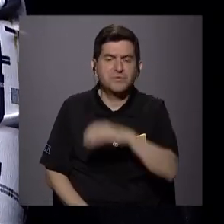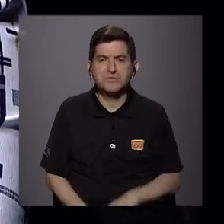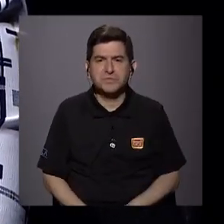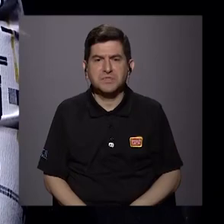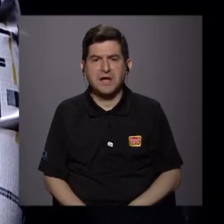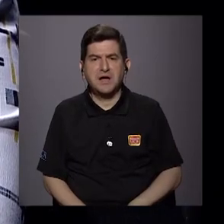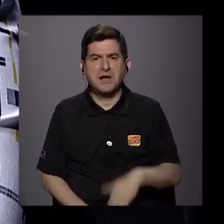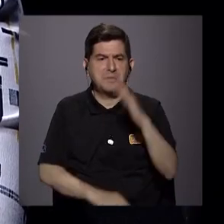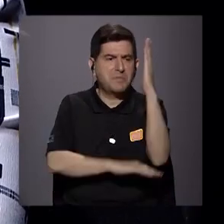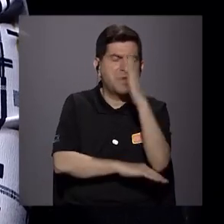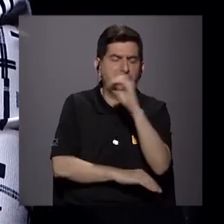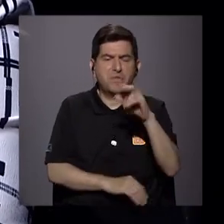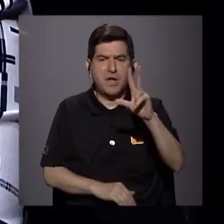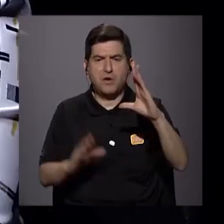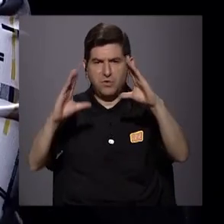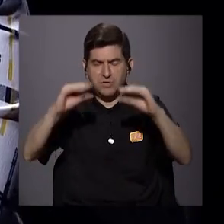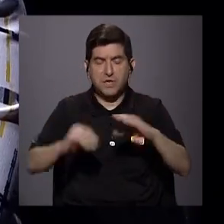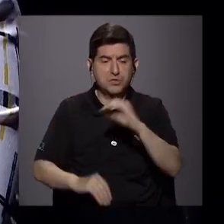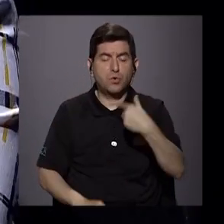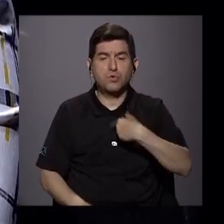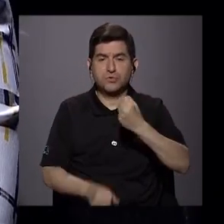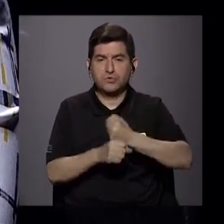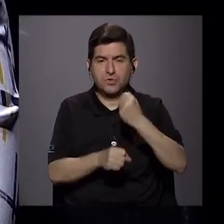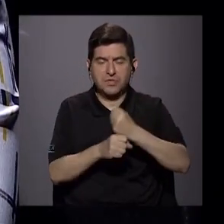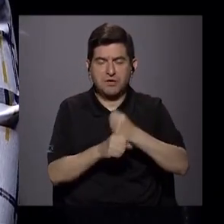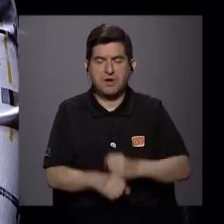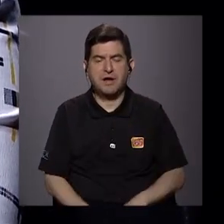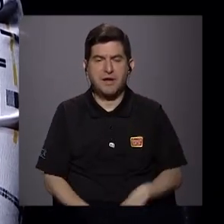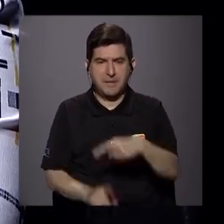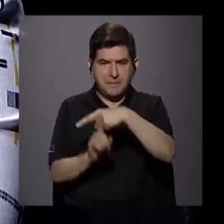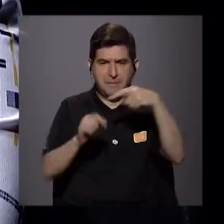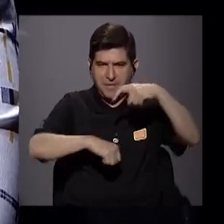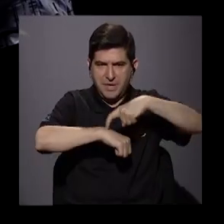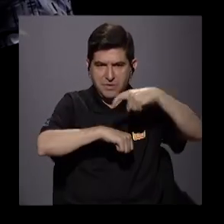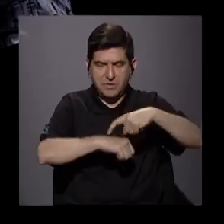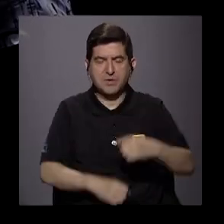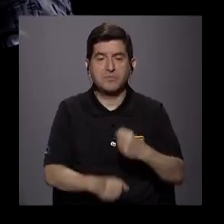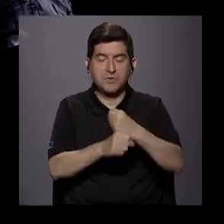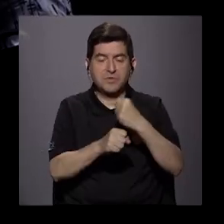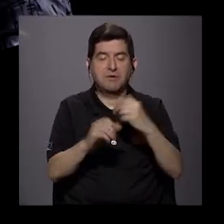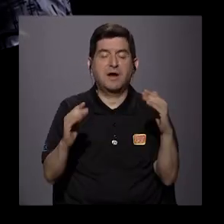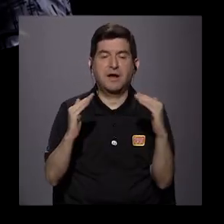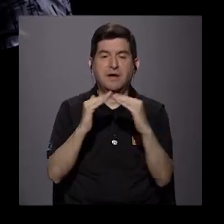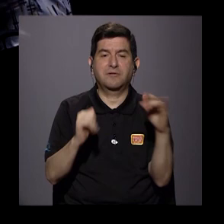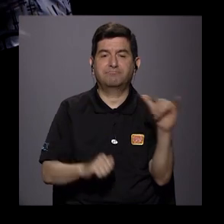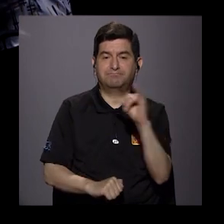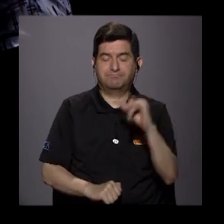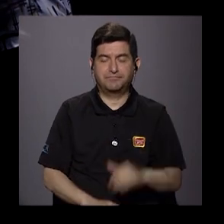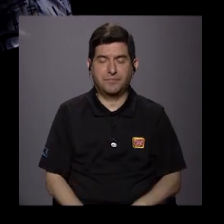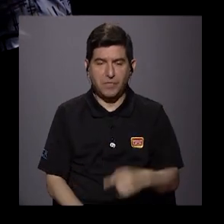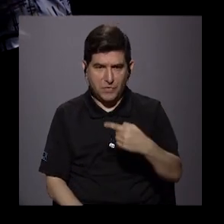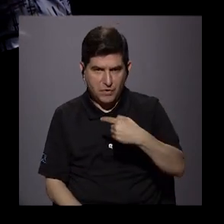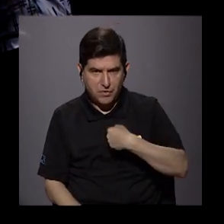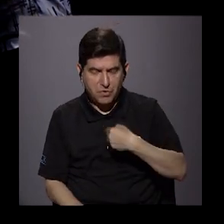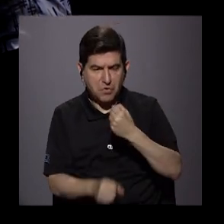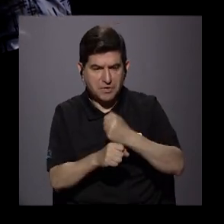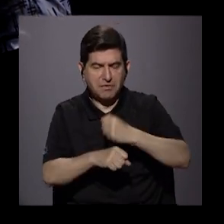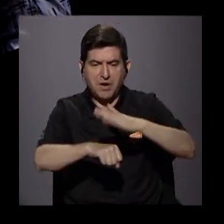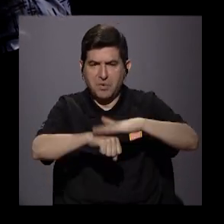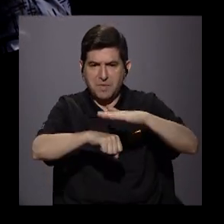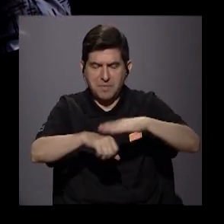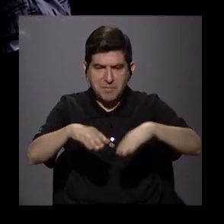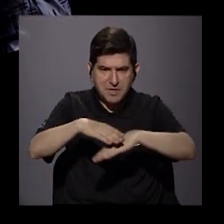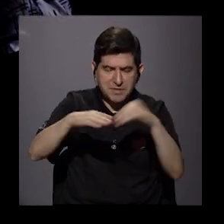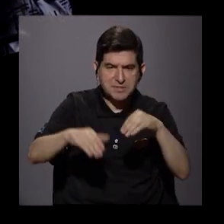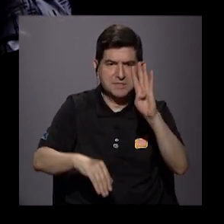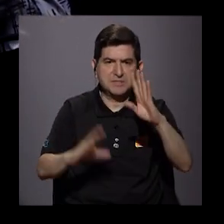tener un trabajo que trabaje mediodía para poder hacer las labores del hogar. ¿Verdad? Que tienen alguna condición. Si yo adquiero un trabajo que me deje salir todos